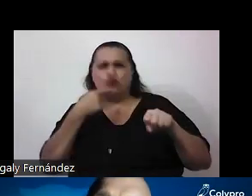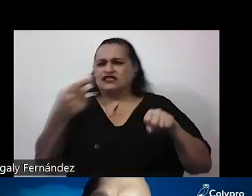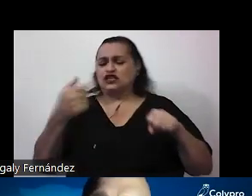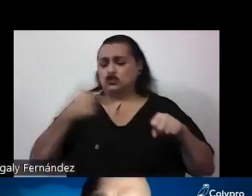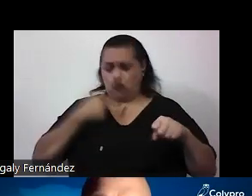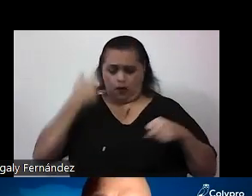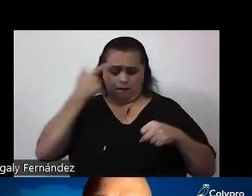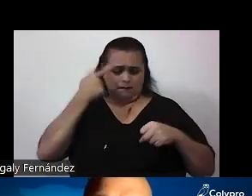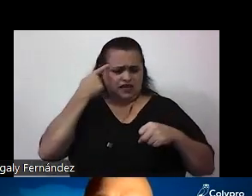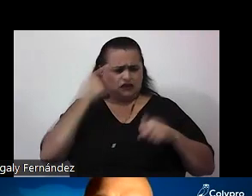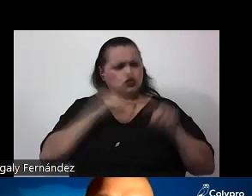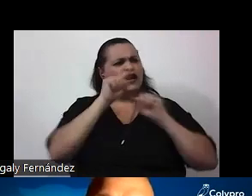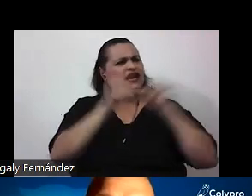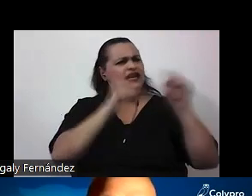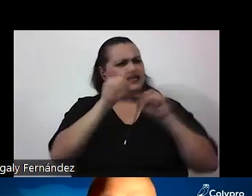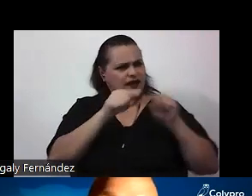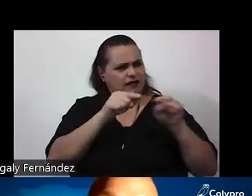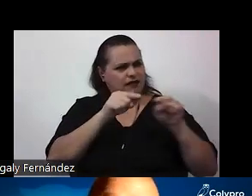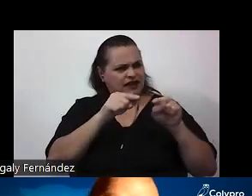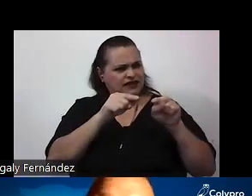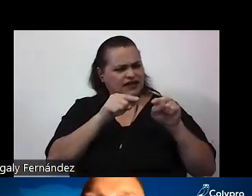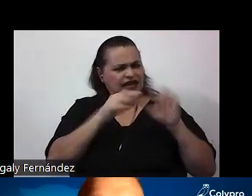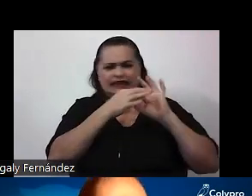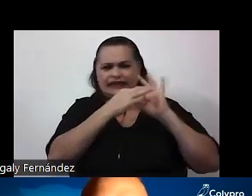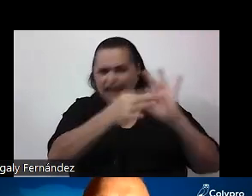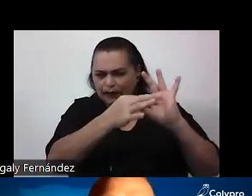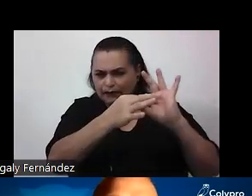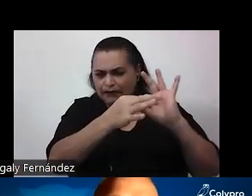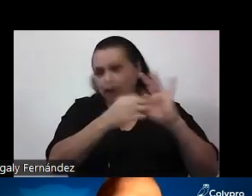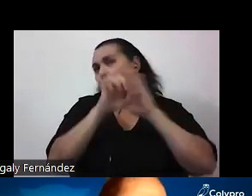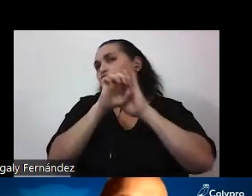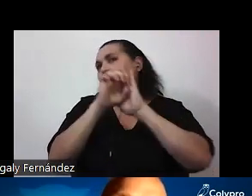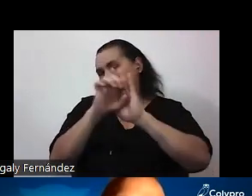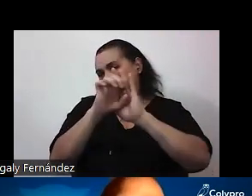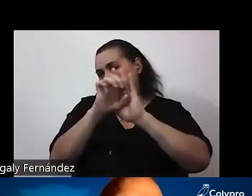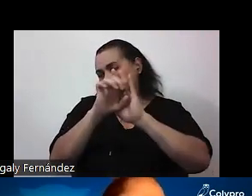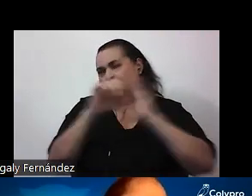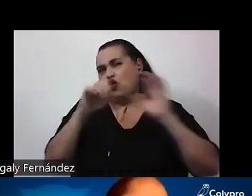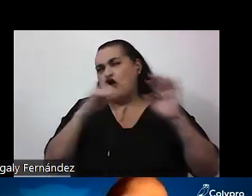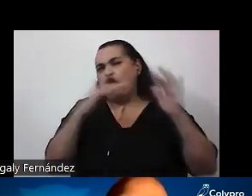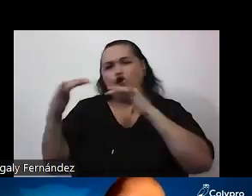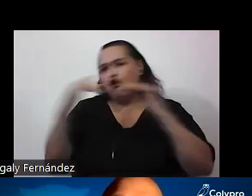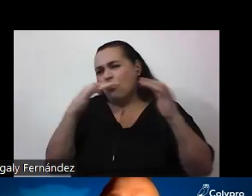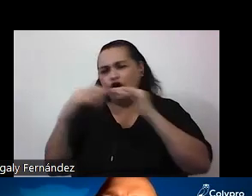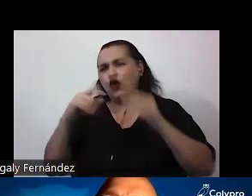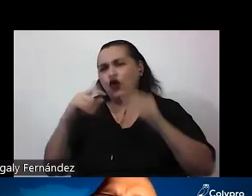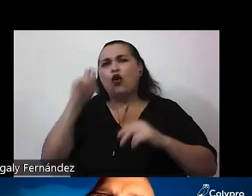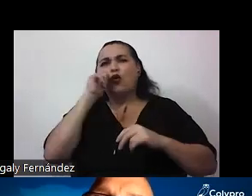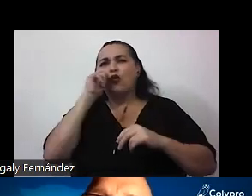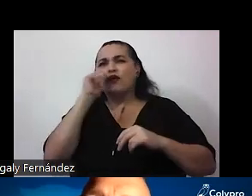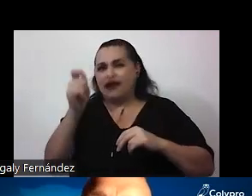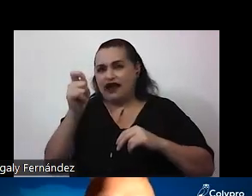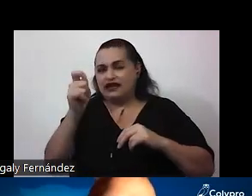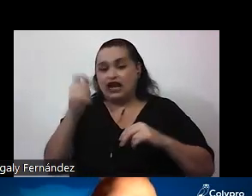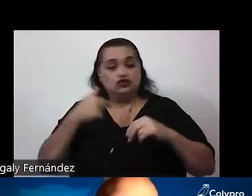críticamente acerca de, por ejemplo, insisto, el conflicto en Ucrania si no soy